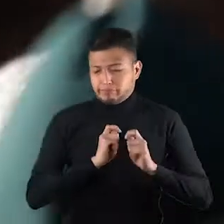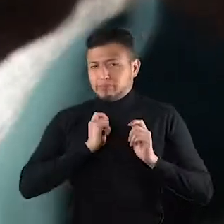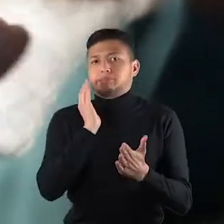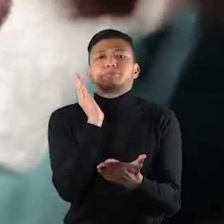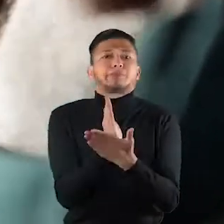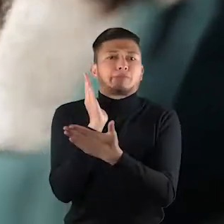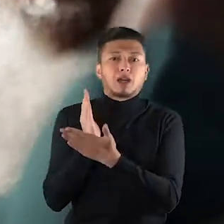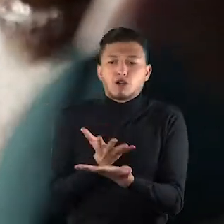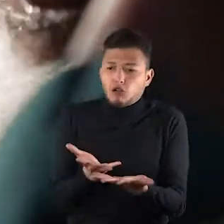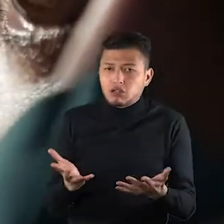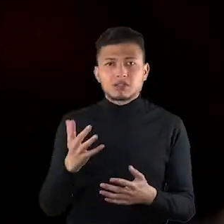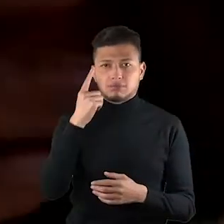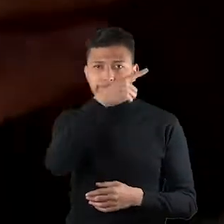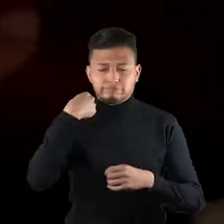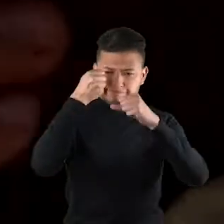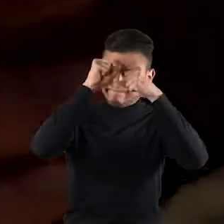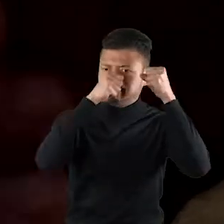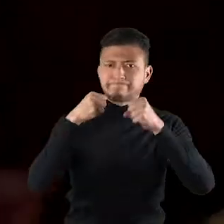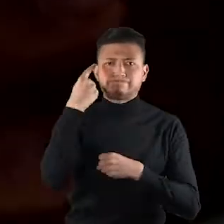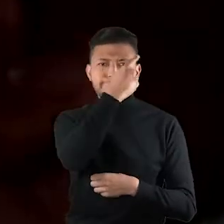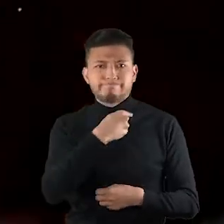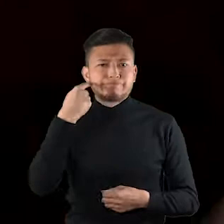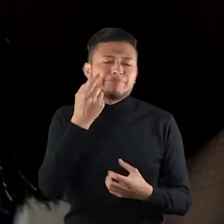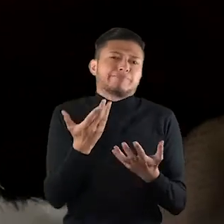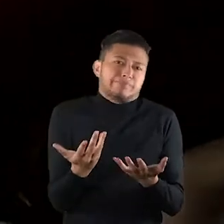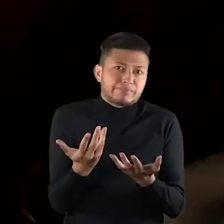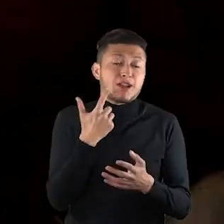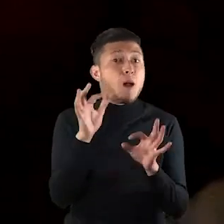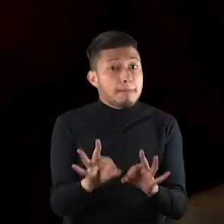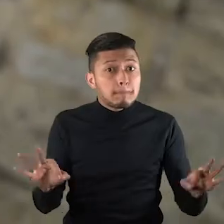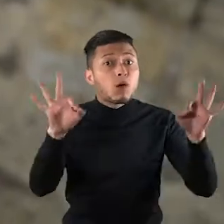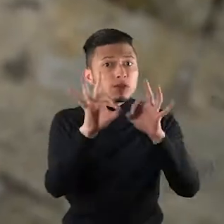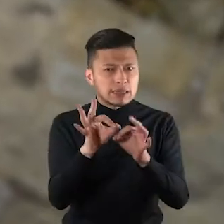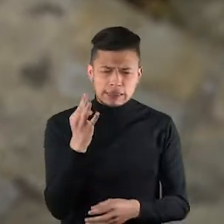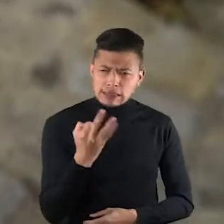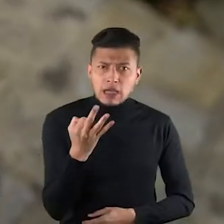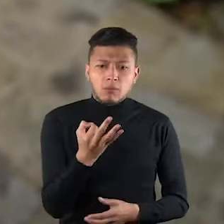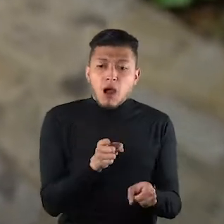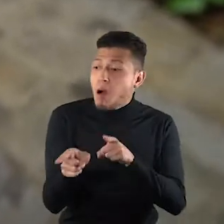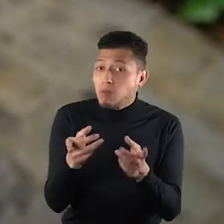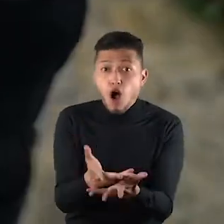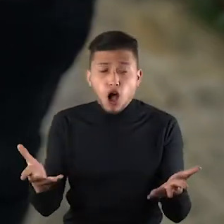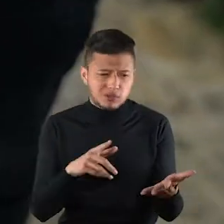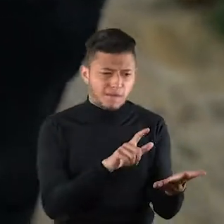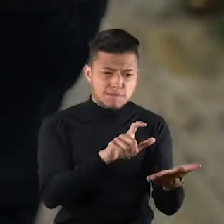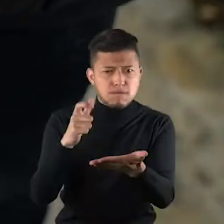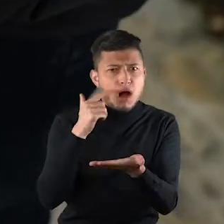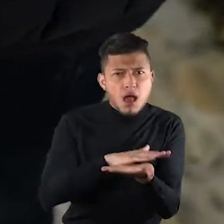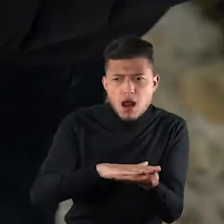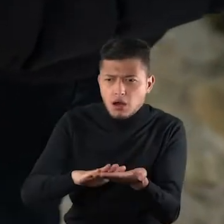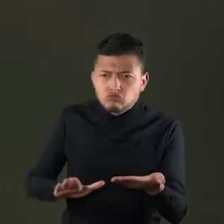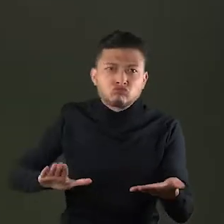contagiarse fácilmente al tocar sus ojos, nariz o boca. Por eso, es importante siempre desinfectar objetos y